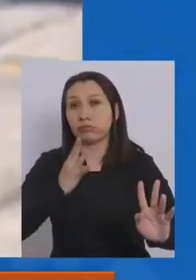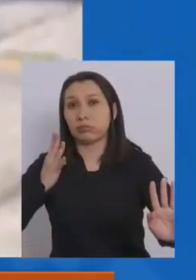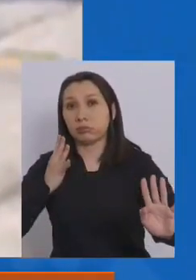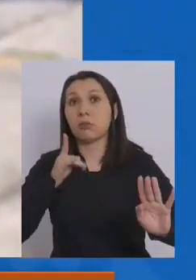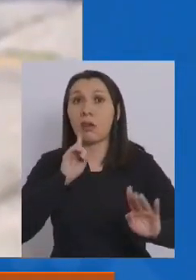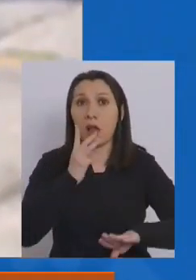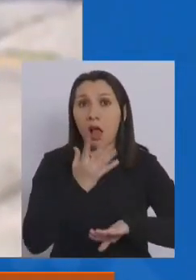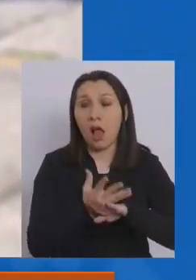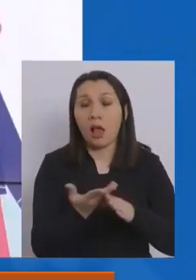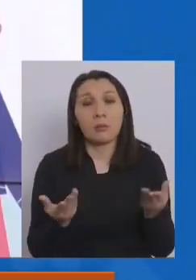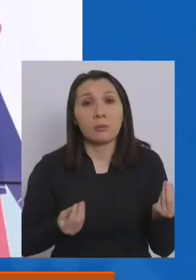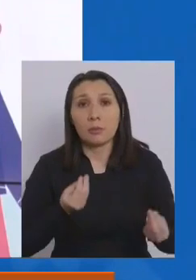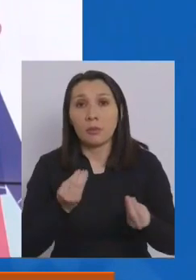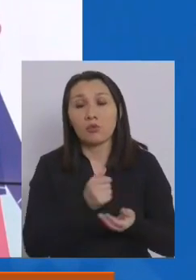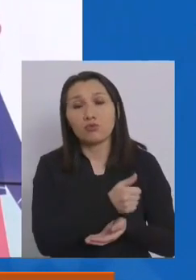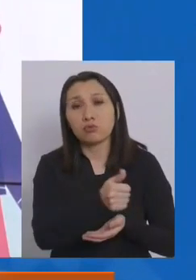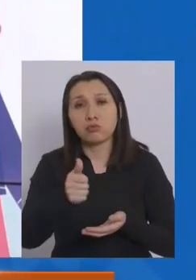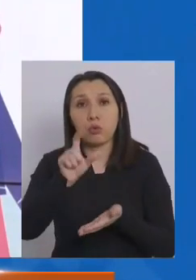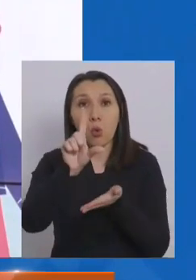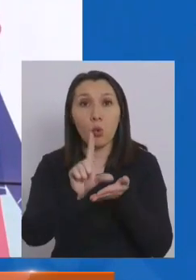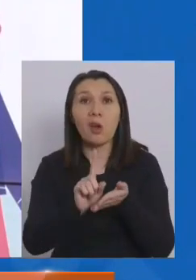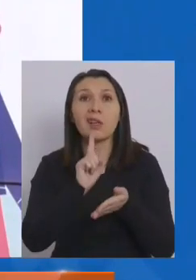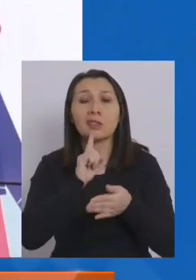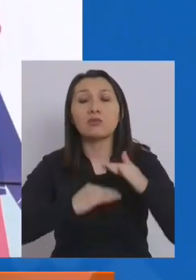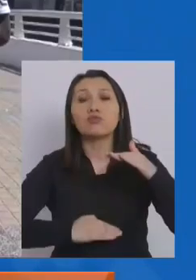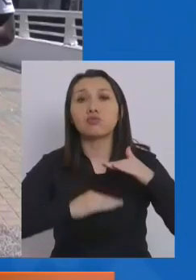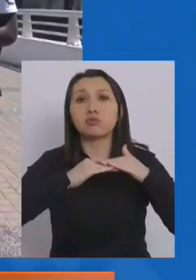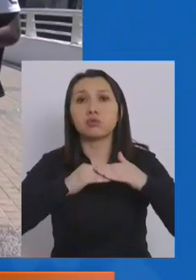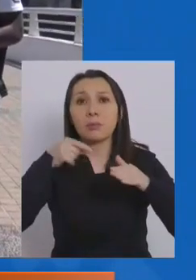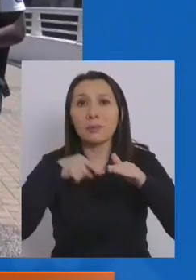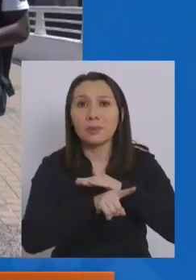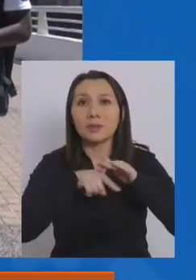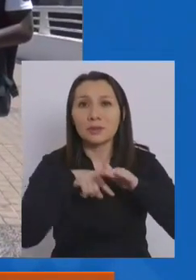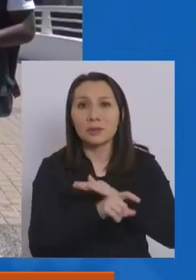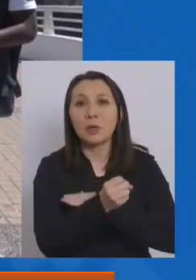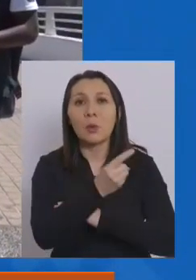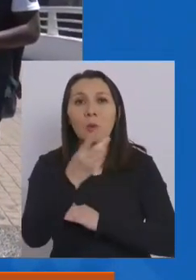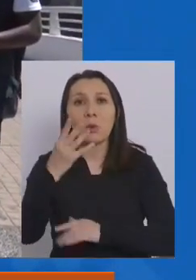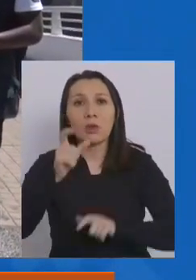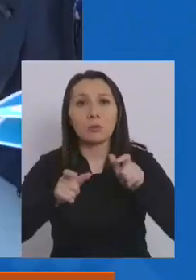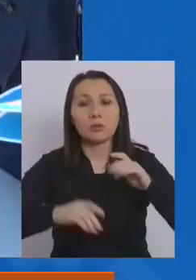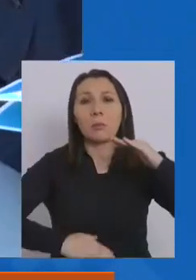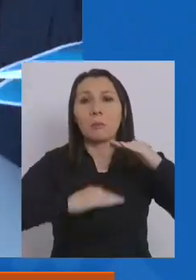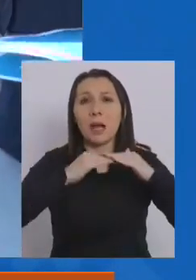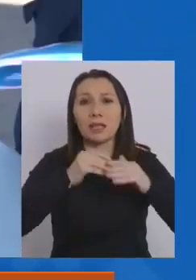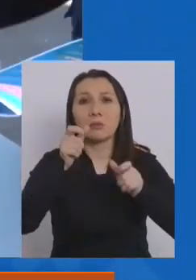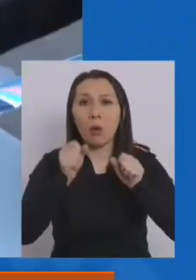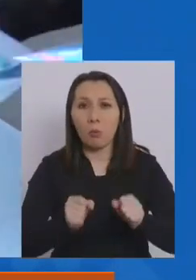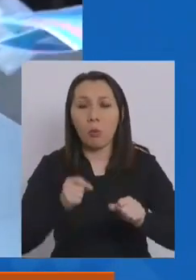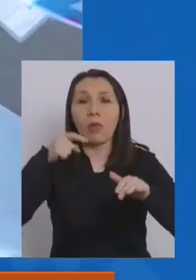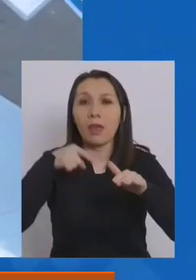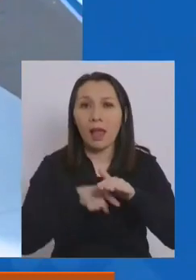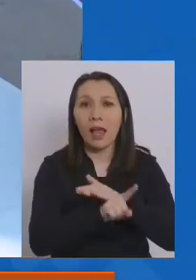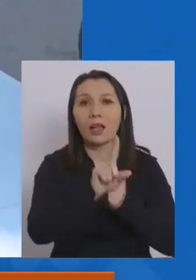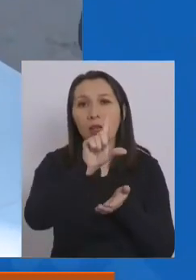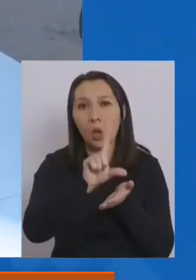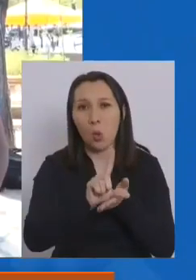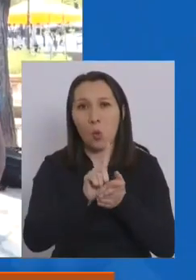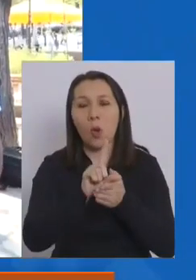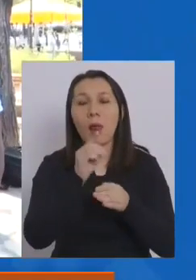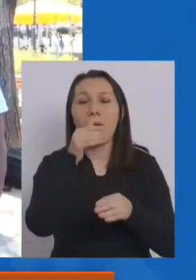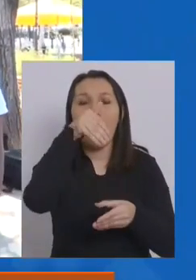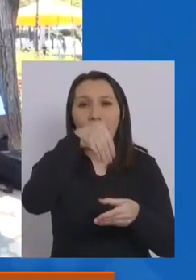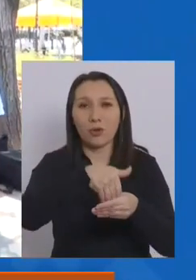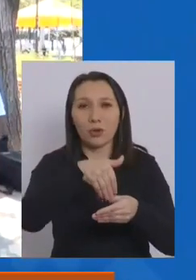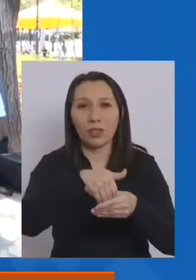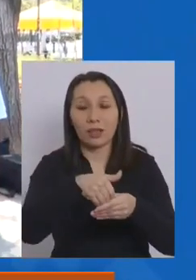lugar de votación, porque todos los lugares de votación tienen un aforo. Es decir, una cantidad máxima de personas que van a poder estar adentro del lugar de